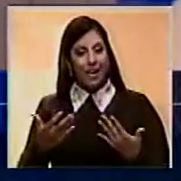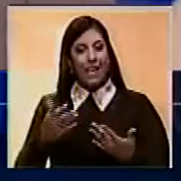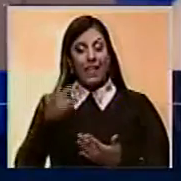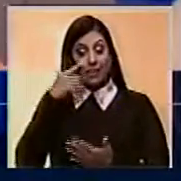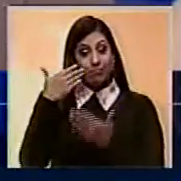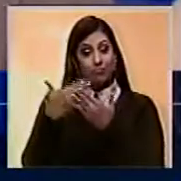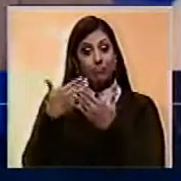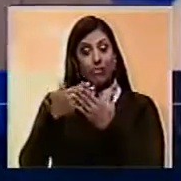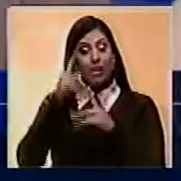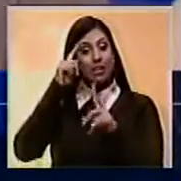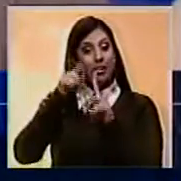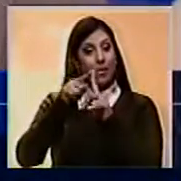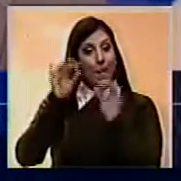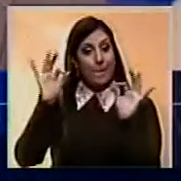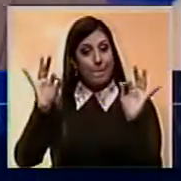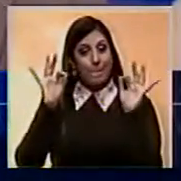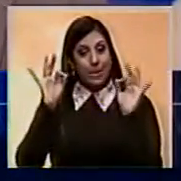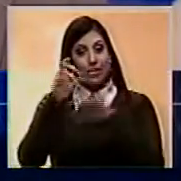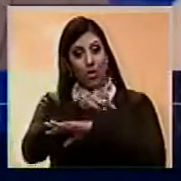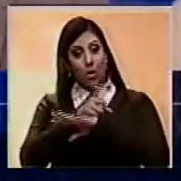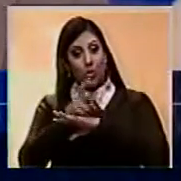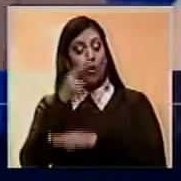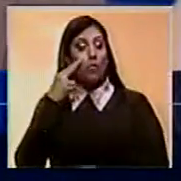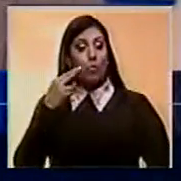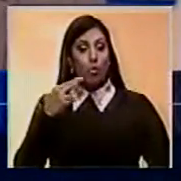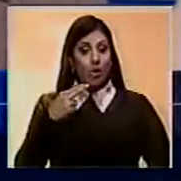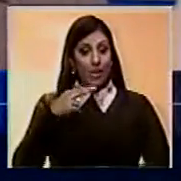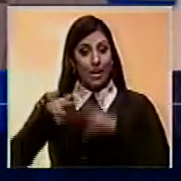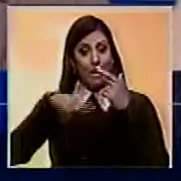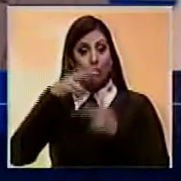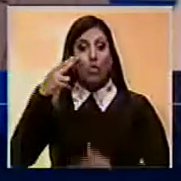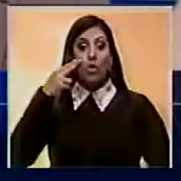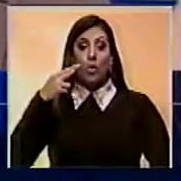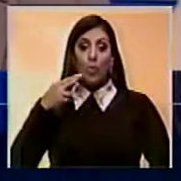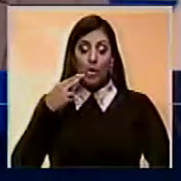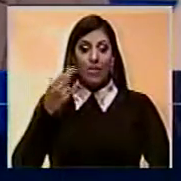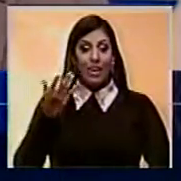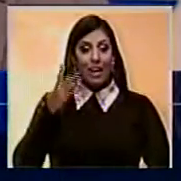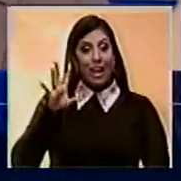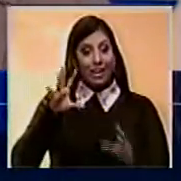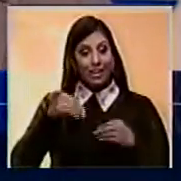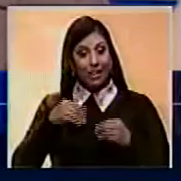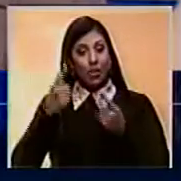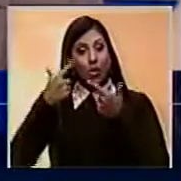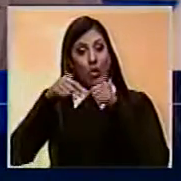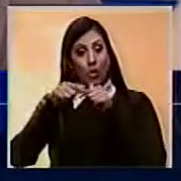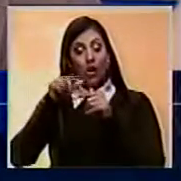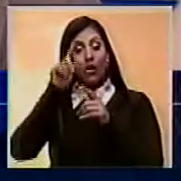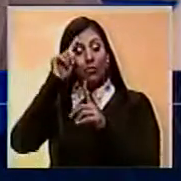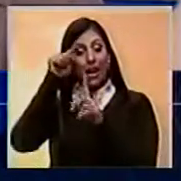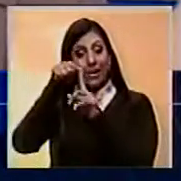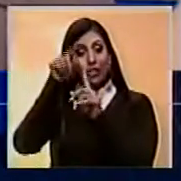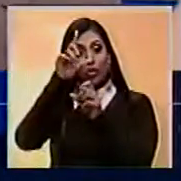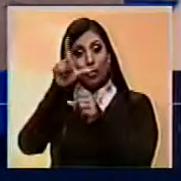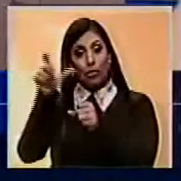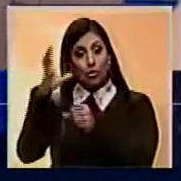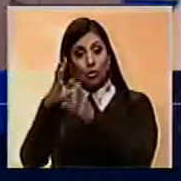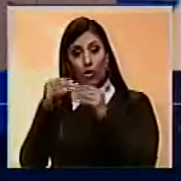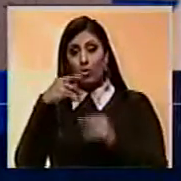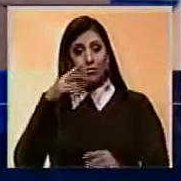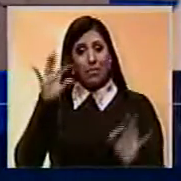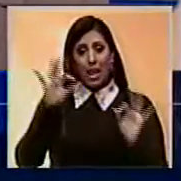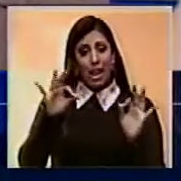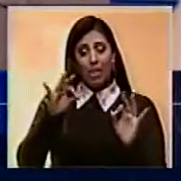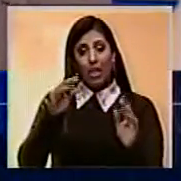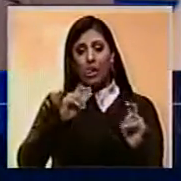evidentemente un objetivo estratégico del gobierno bolivariano, de la revolución bolivariana, que los alcances de esa obra lleguen a toda la sociedad. No vemos absolutamente